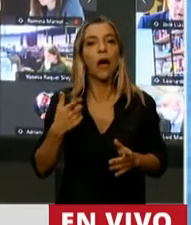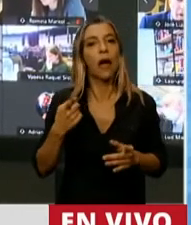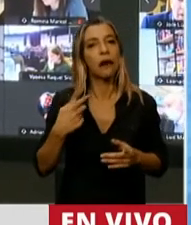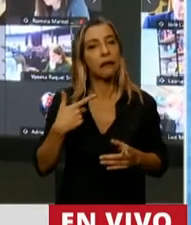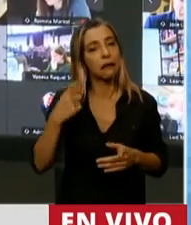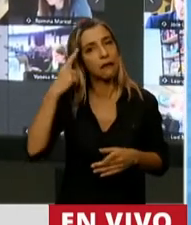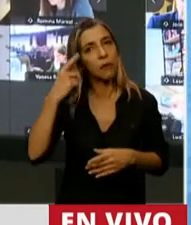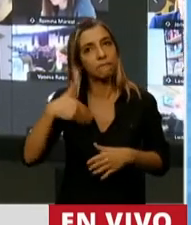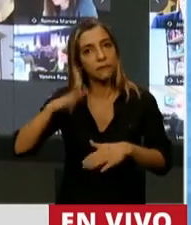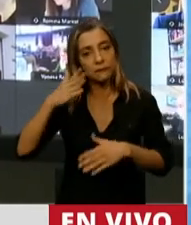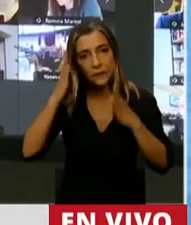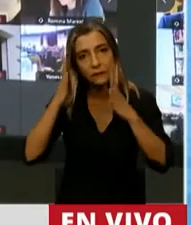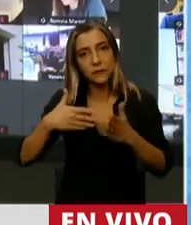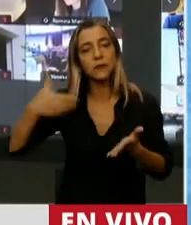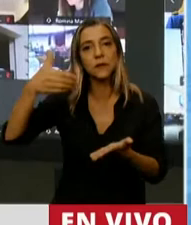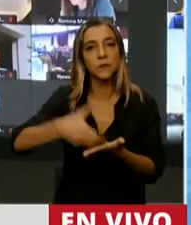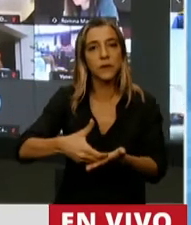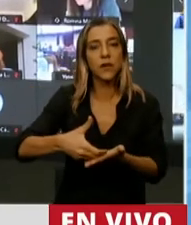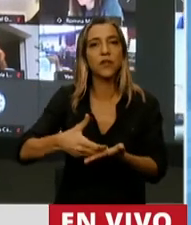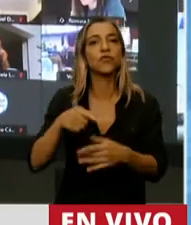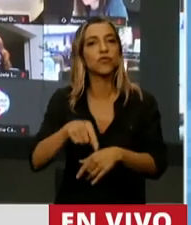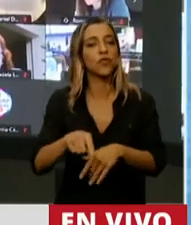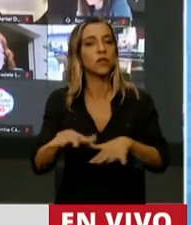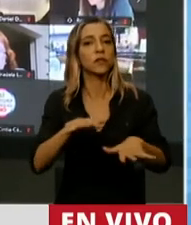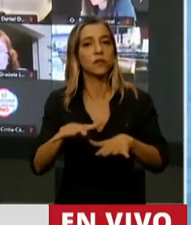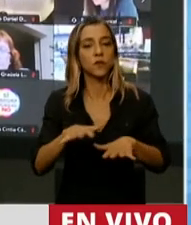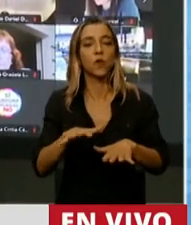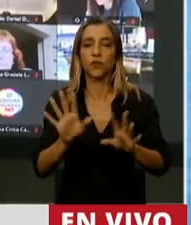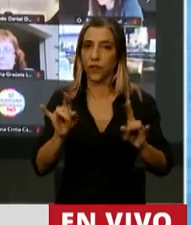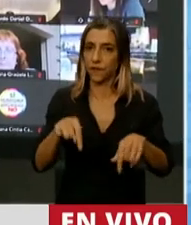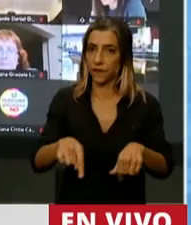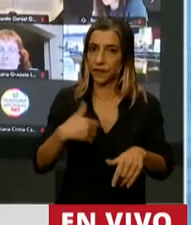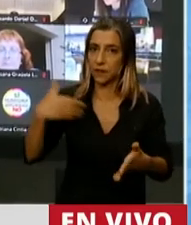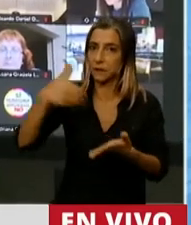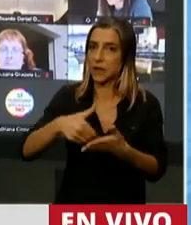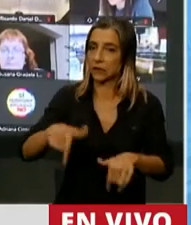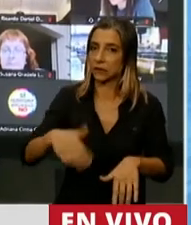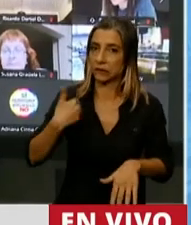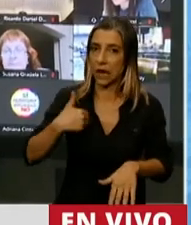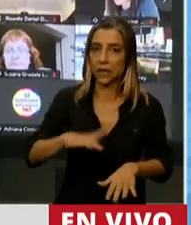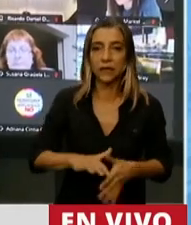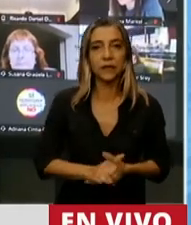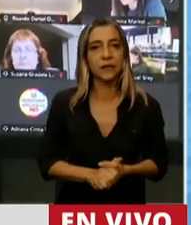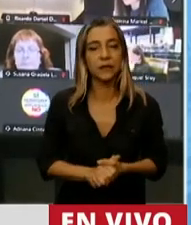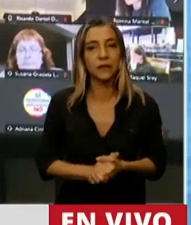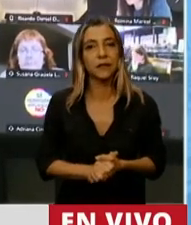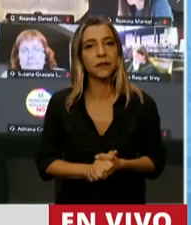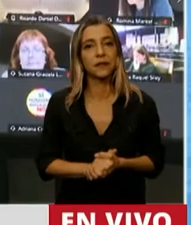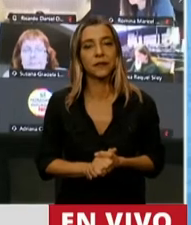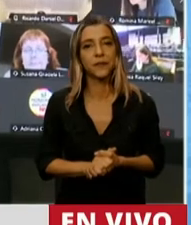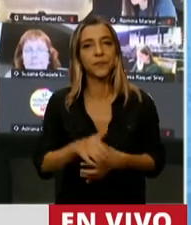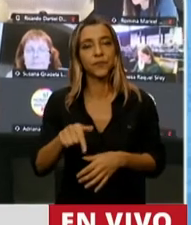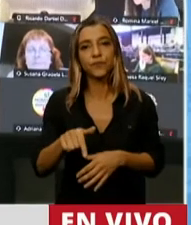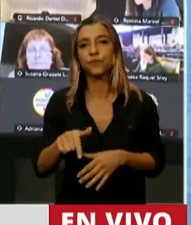la inversión, porque es dramática la situación de la inversión en Argentina. Global Economy, que es un sitio importante que